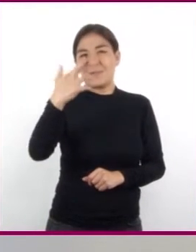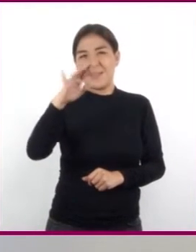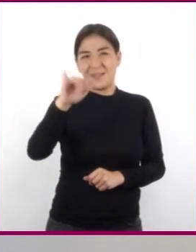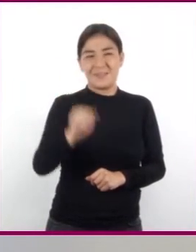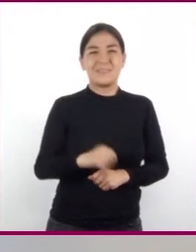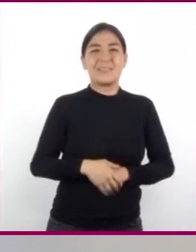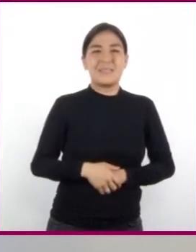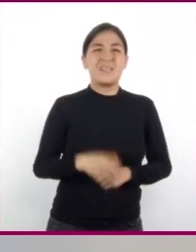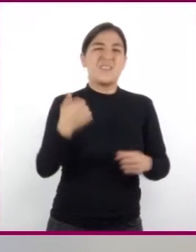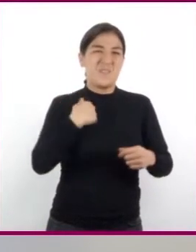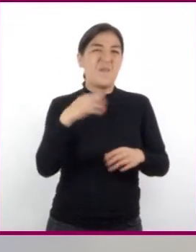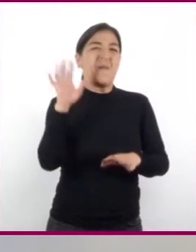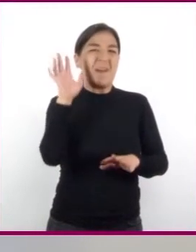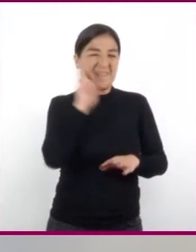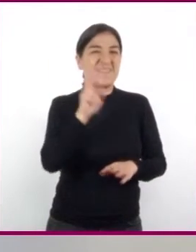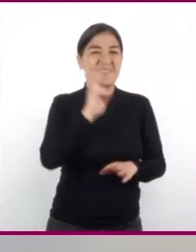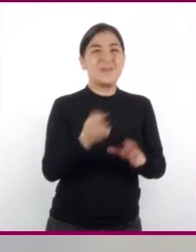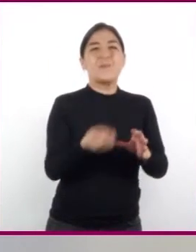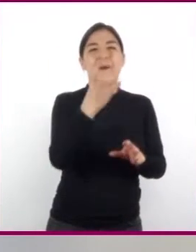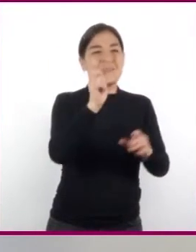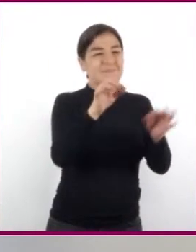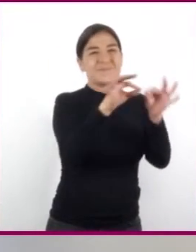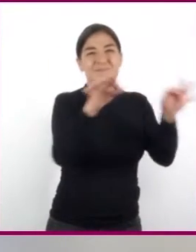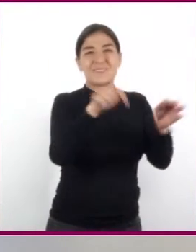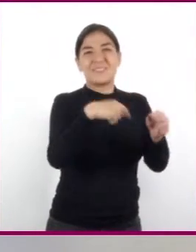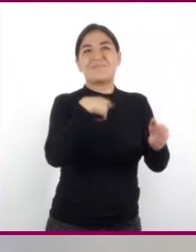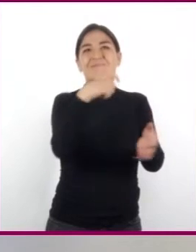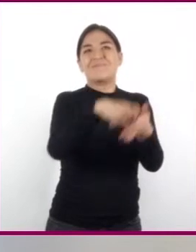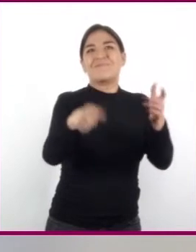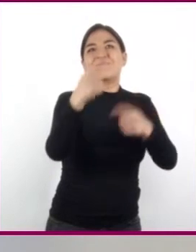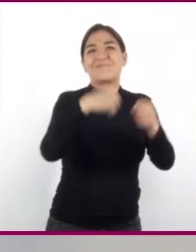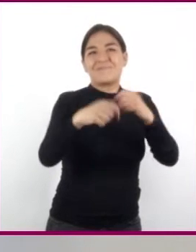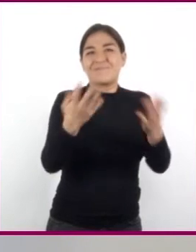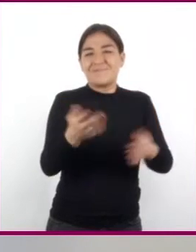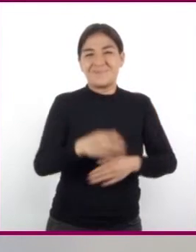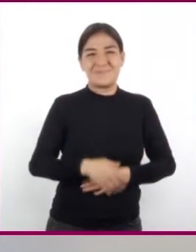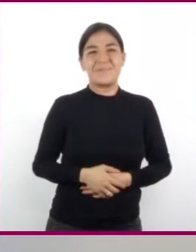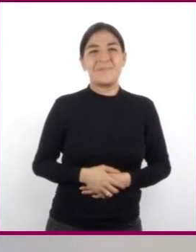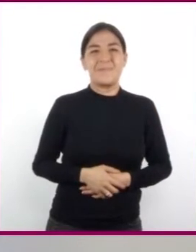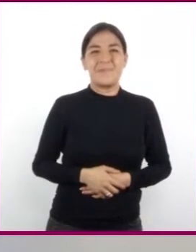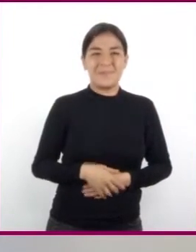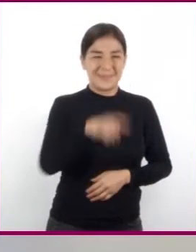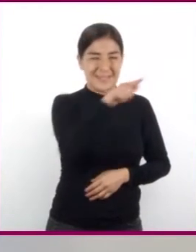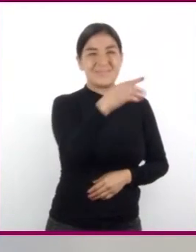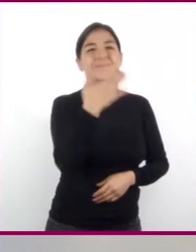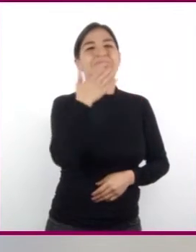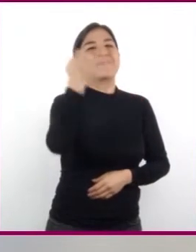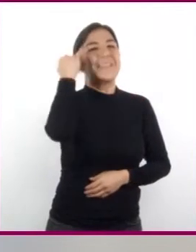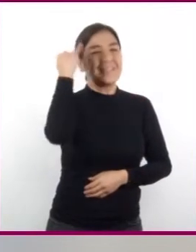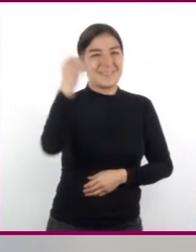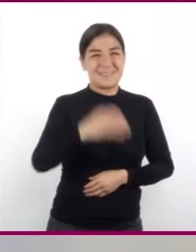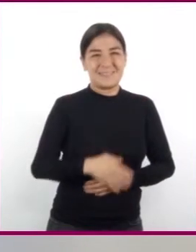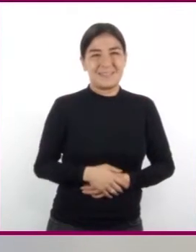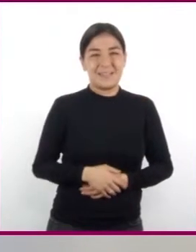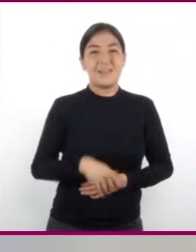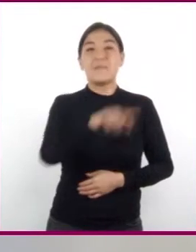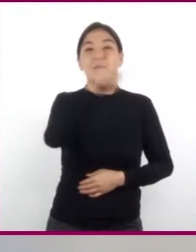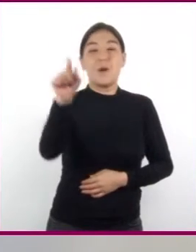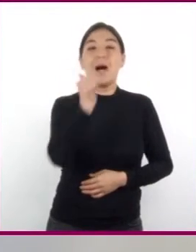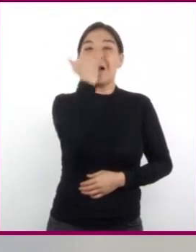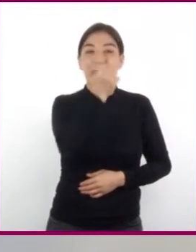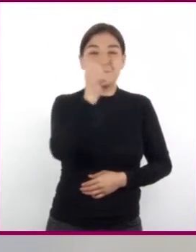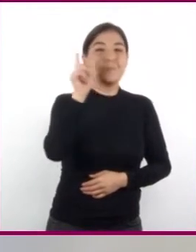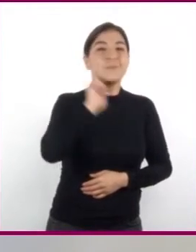cuando trataré de revisar cuántas calorías tienen lo que compro en la tienda. Esa es muy buena idea. Alumnas y